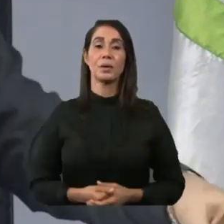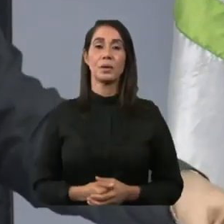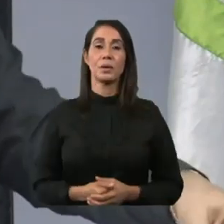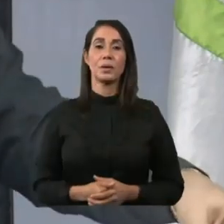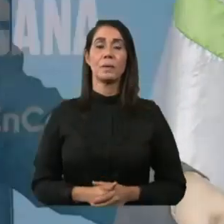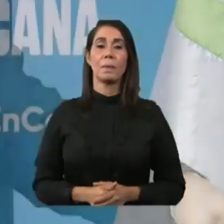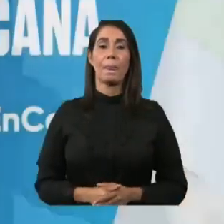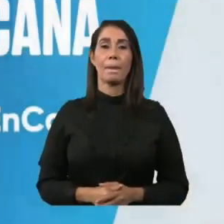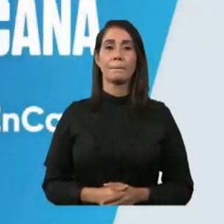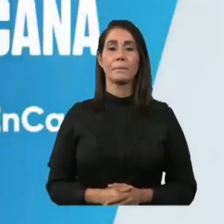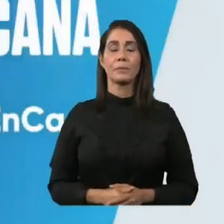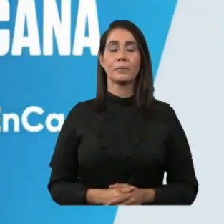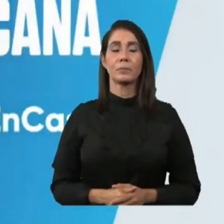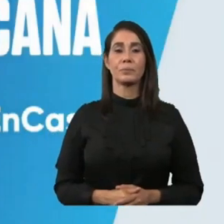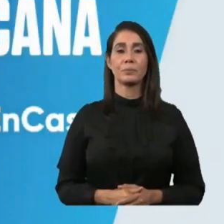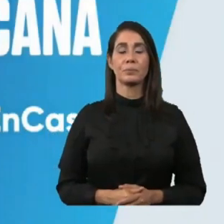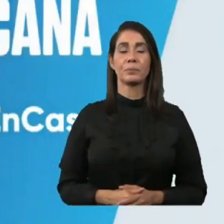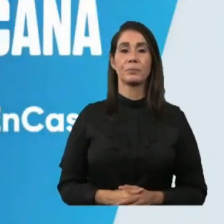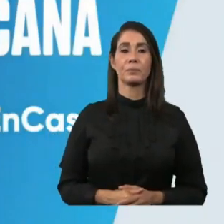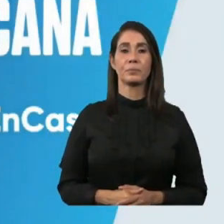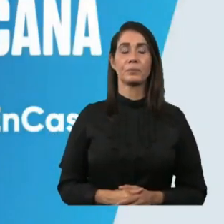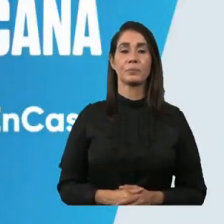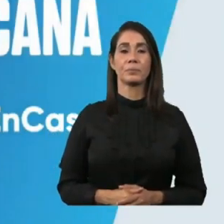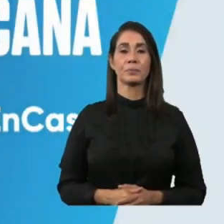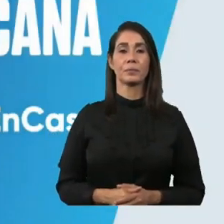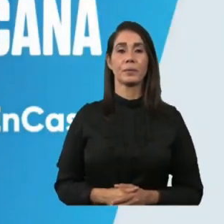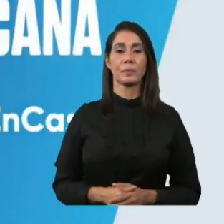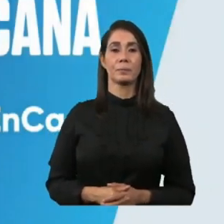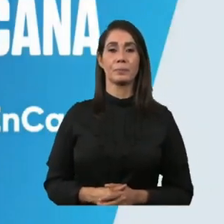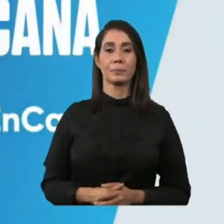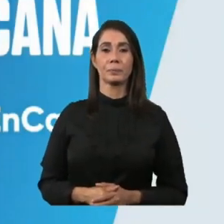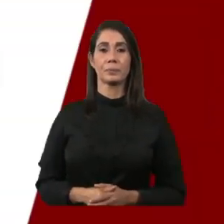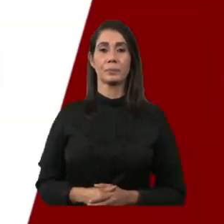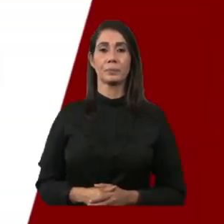Ministro, usted mencionó un saludo